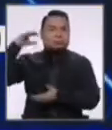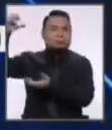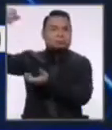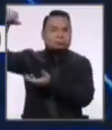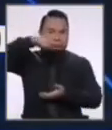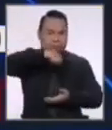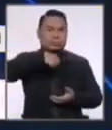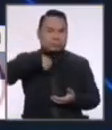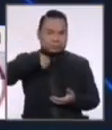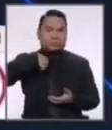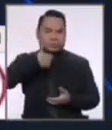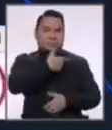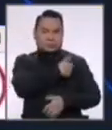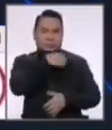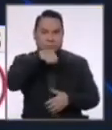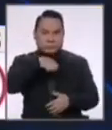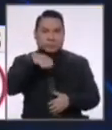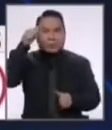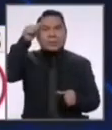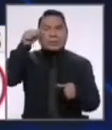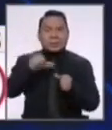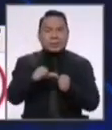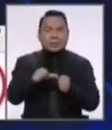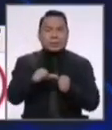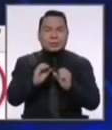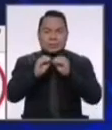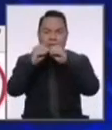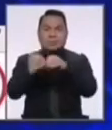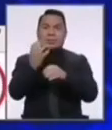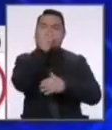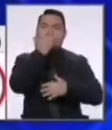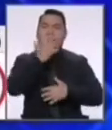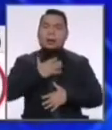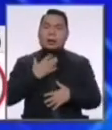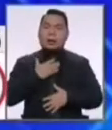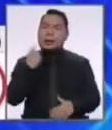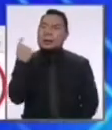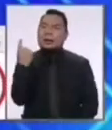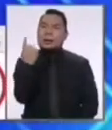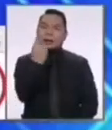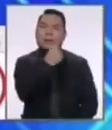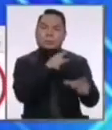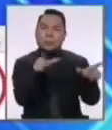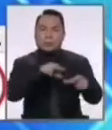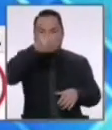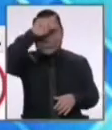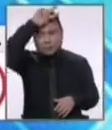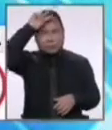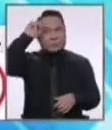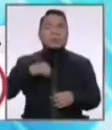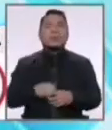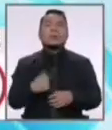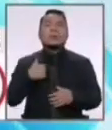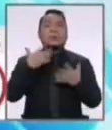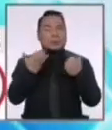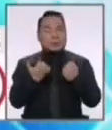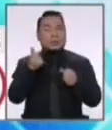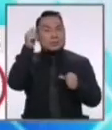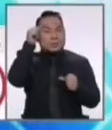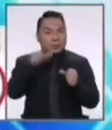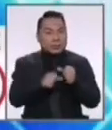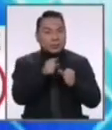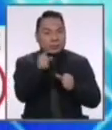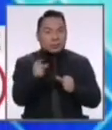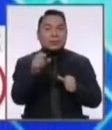Quiero recordarles que voy a instalar una planta de oxígeno en cada sitio del Perú y quiero recordarles